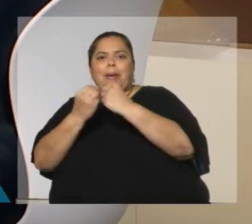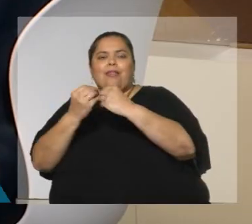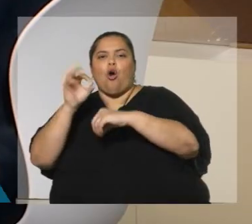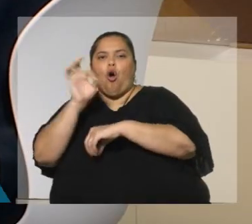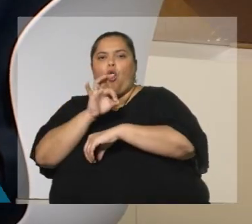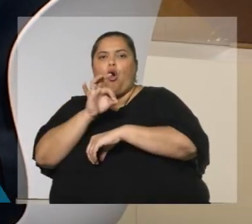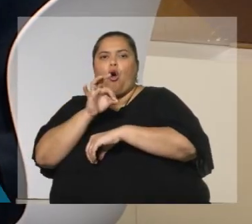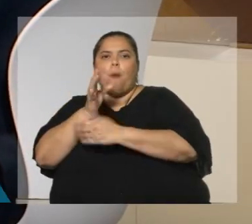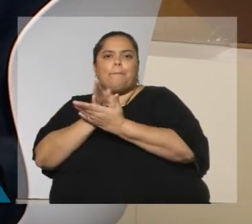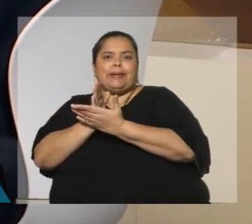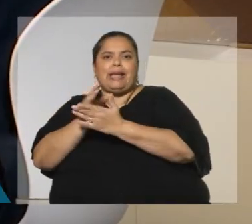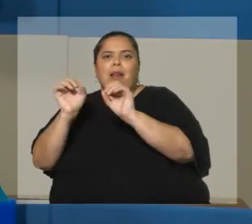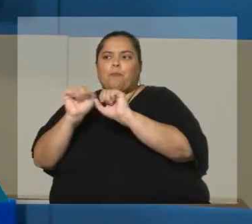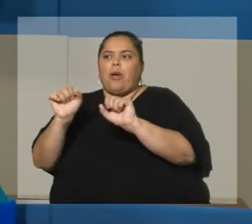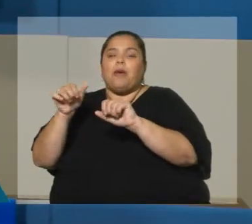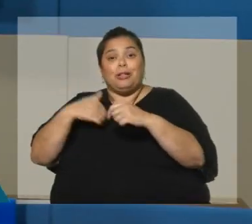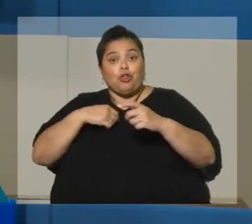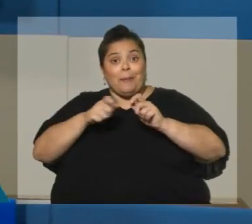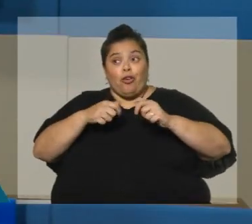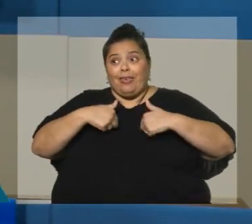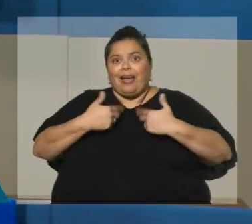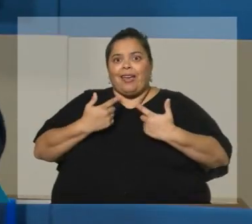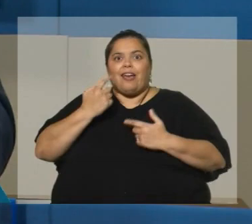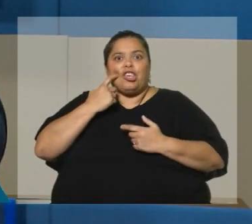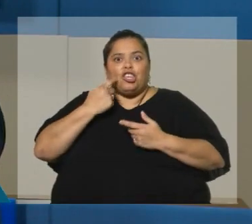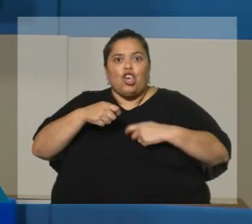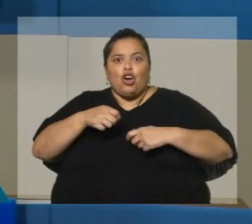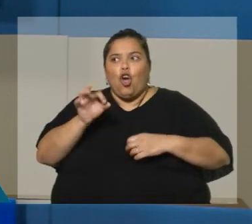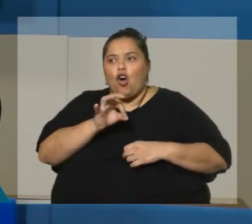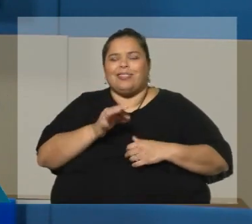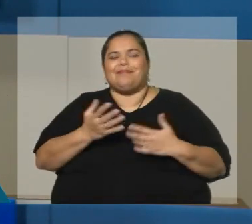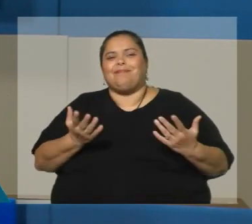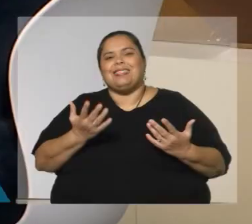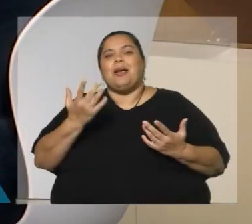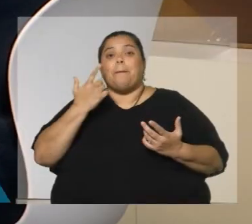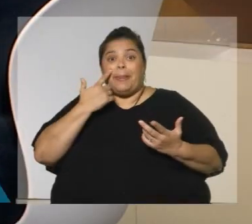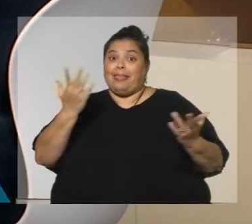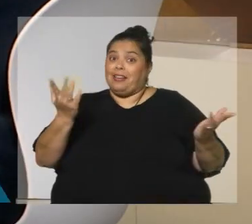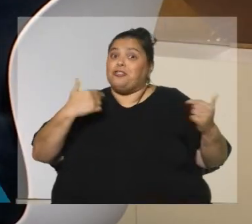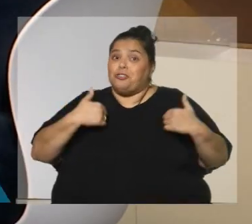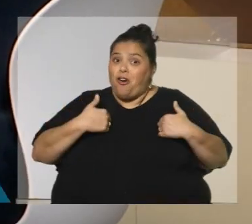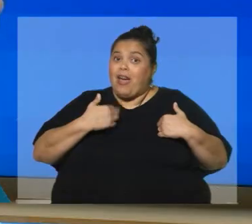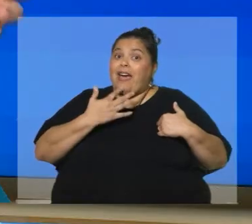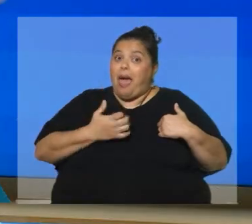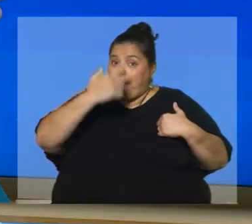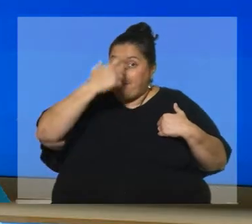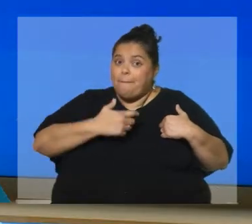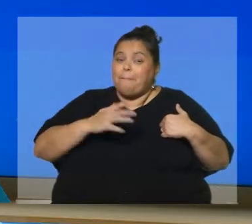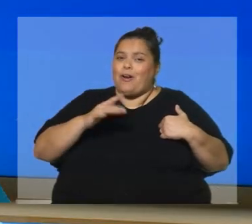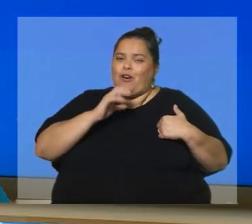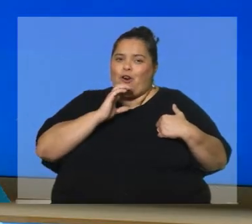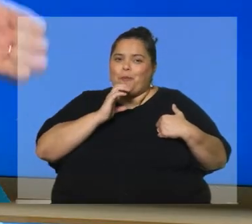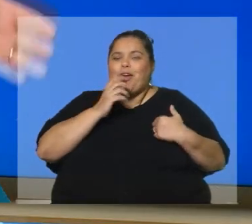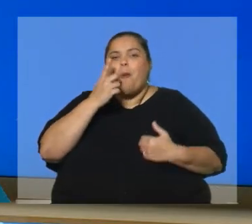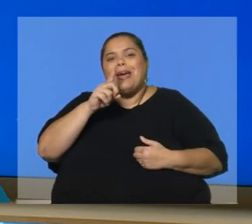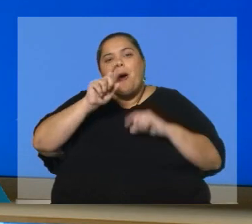un kiosco. No, pero puede pasar eventualmente, digamos... Porque vio que la gente... Me puse el ejemplo cómico, pero digo, la gente